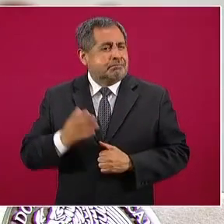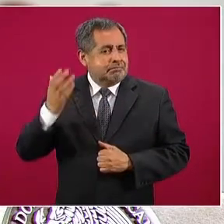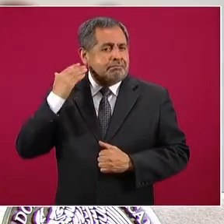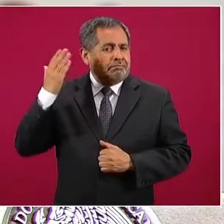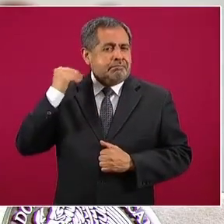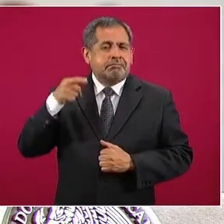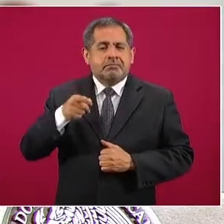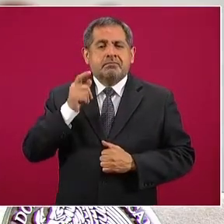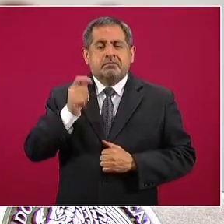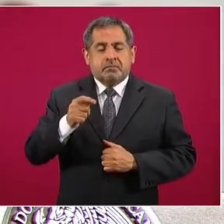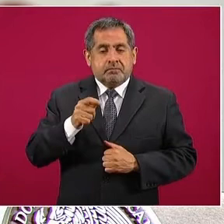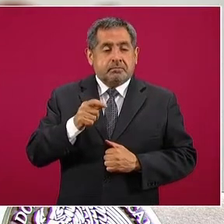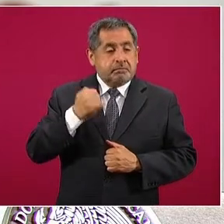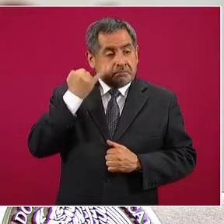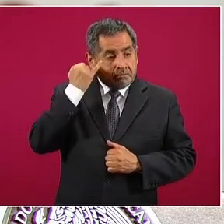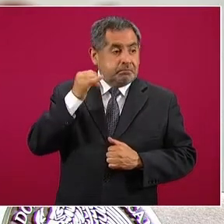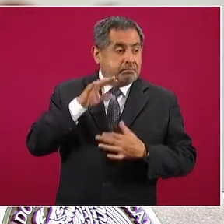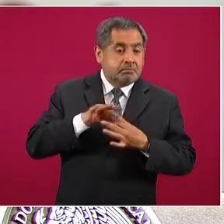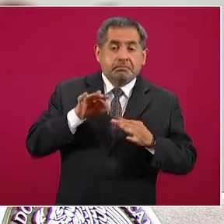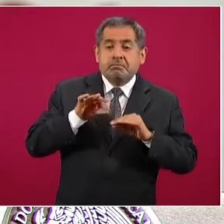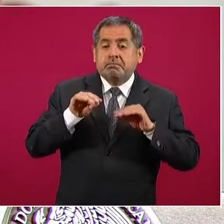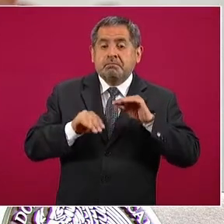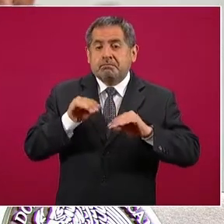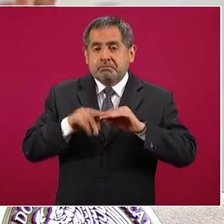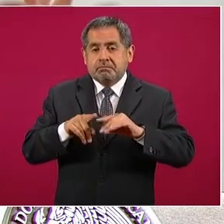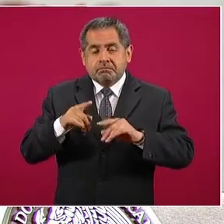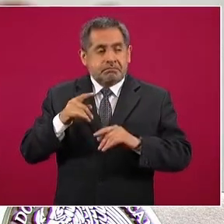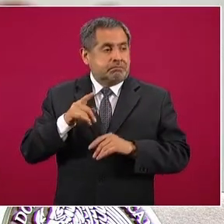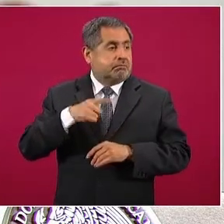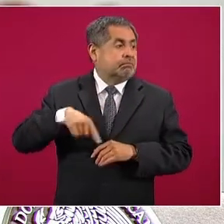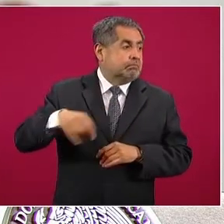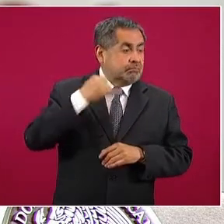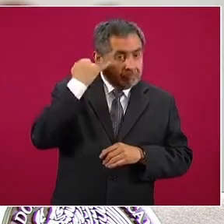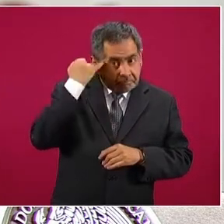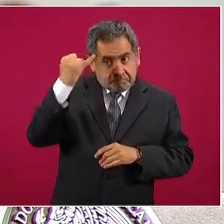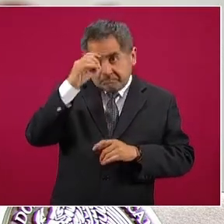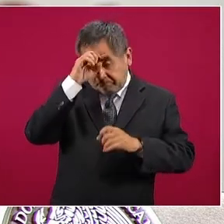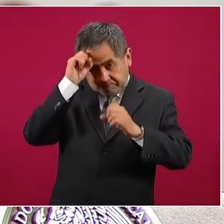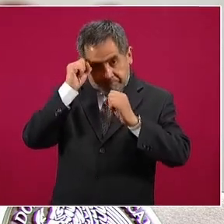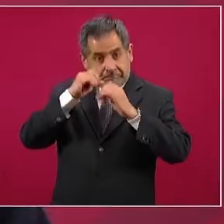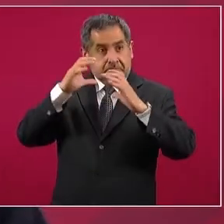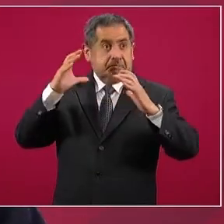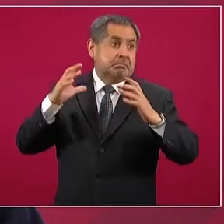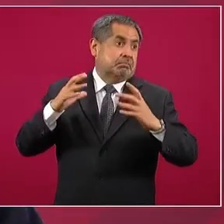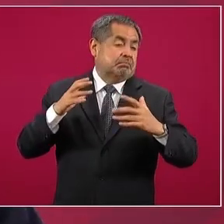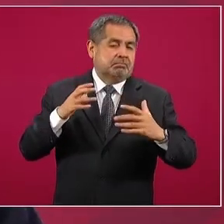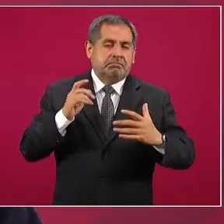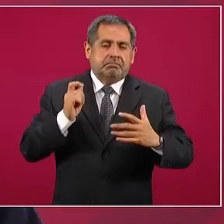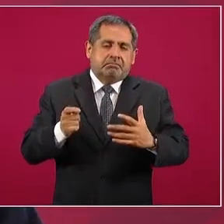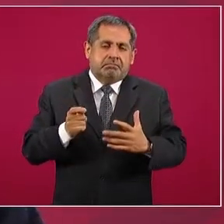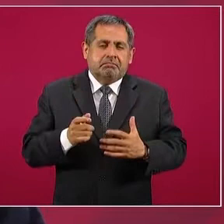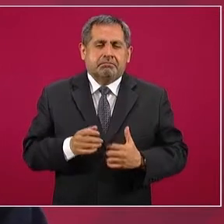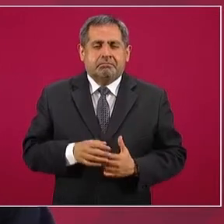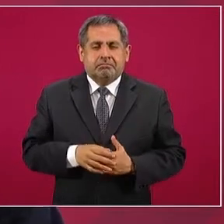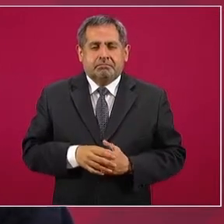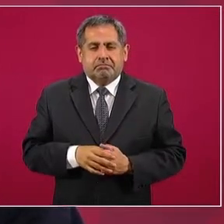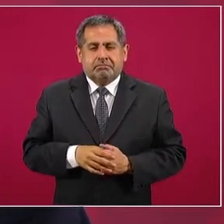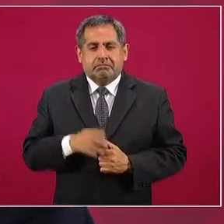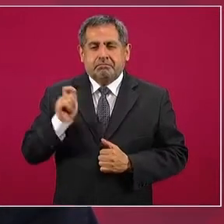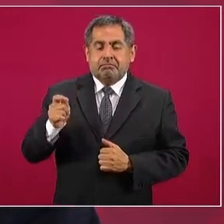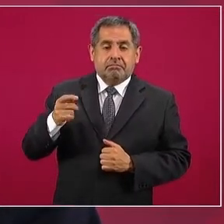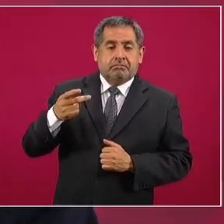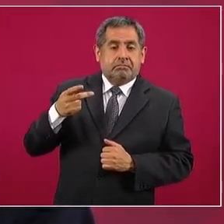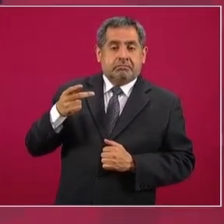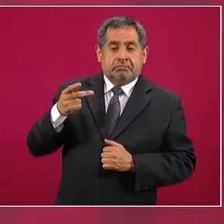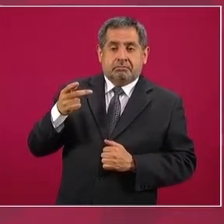introduciéndose en el imaginario colectivo de que,